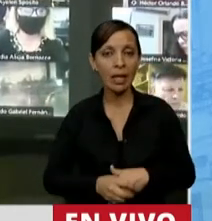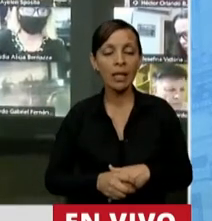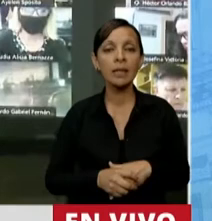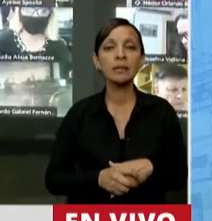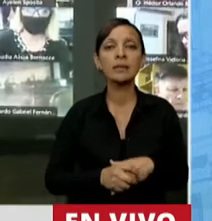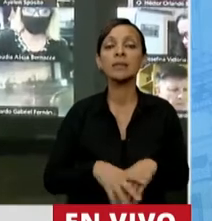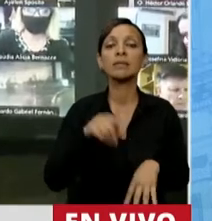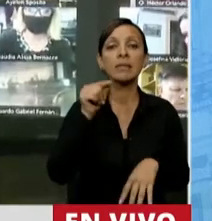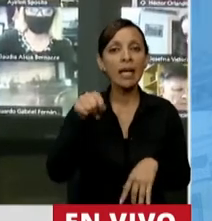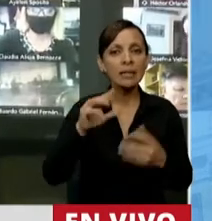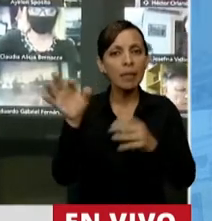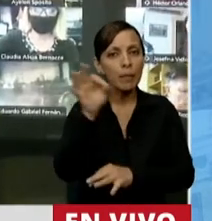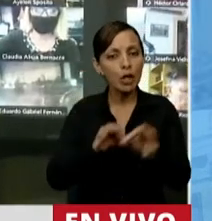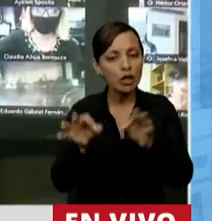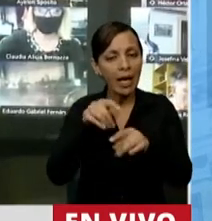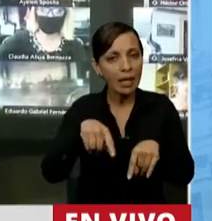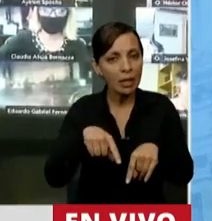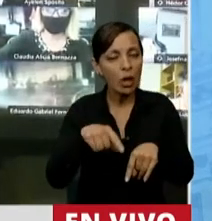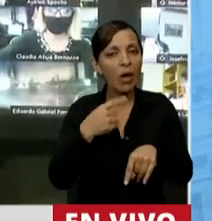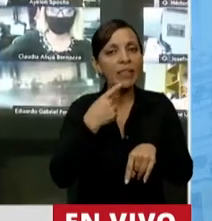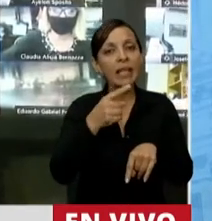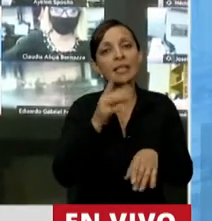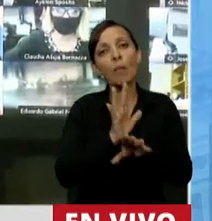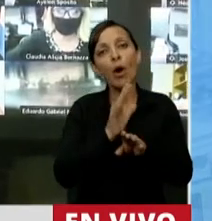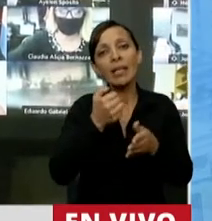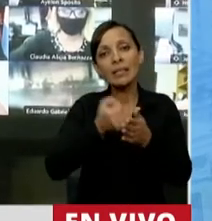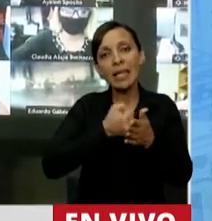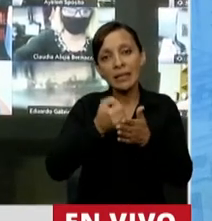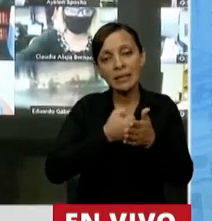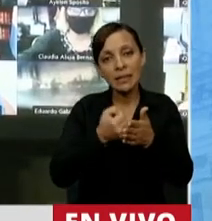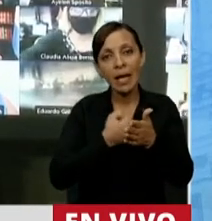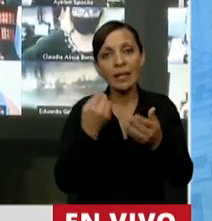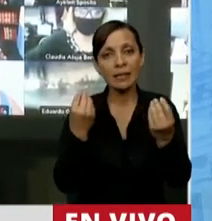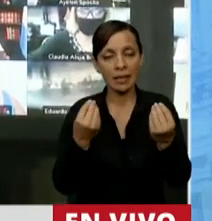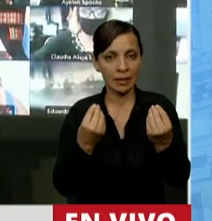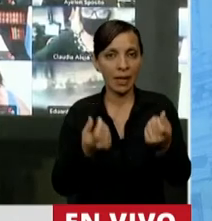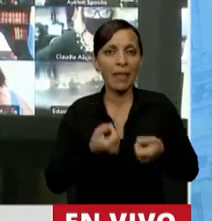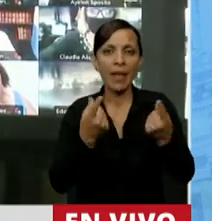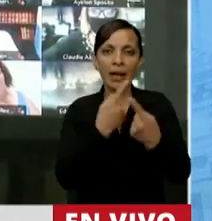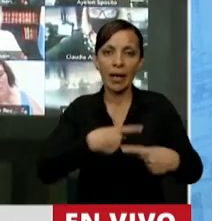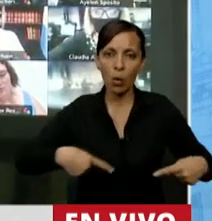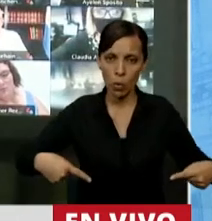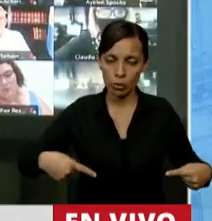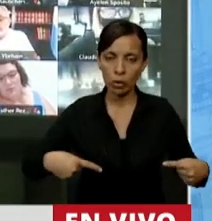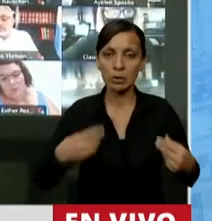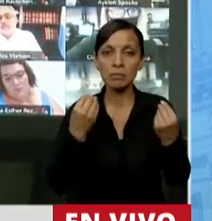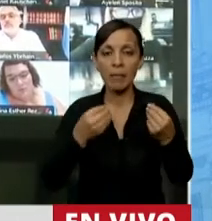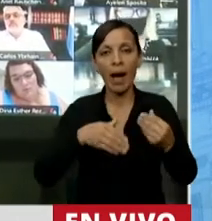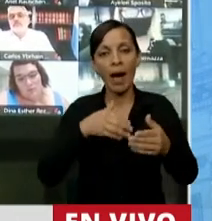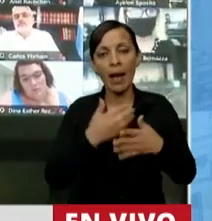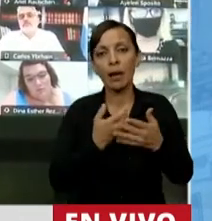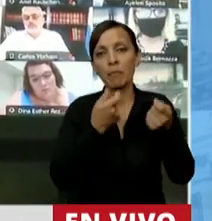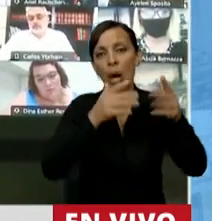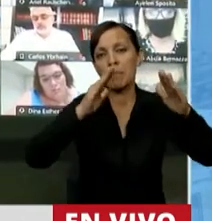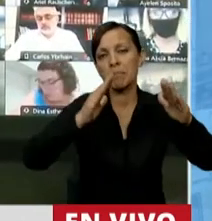manera contradictoria intenta o dice intentar generar recursos para poder paliar